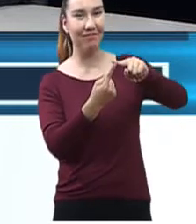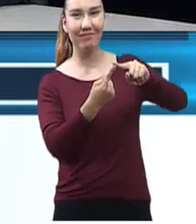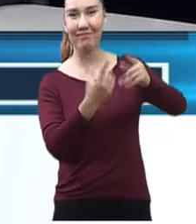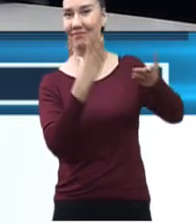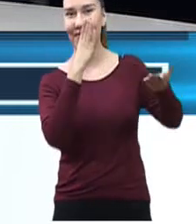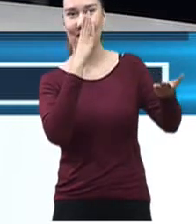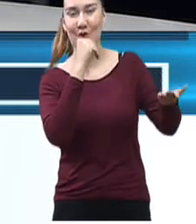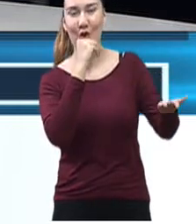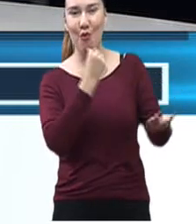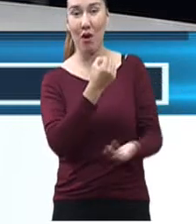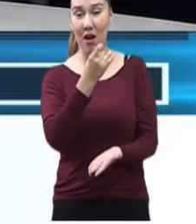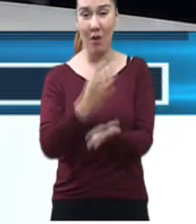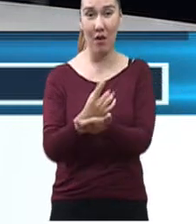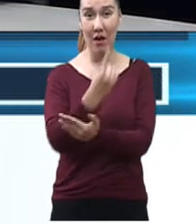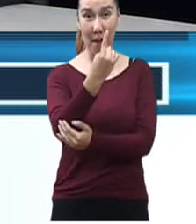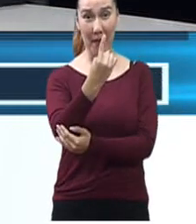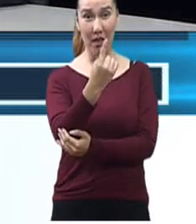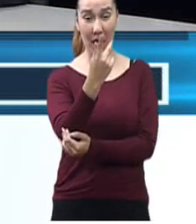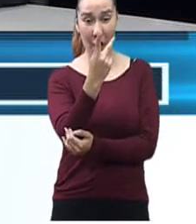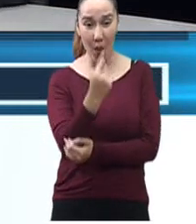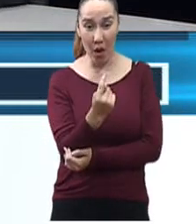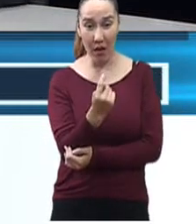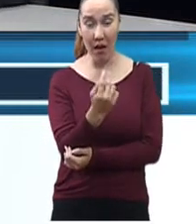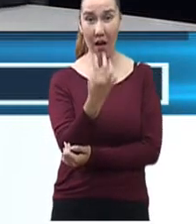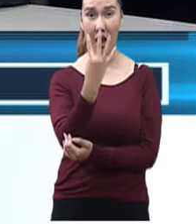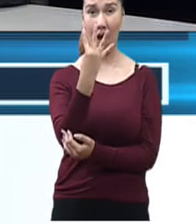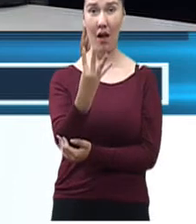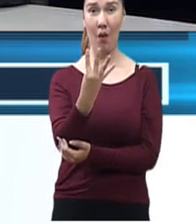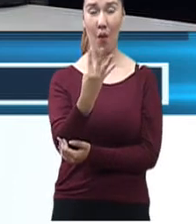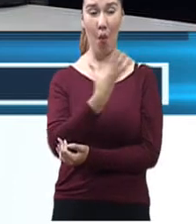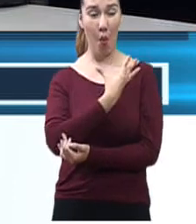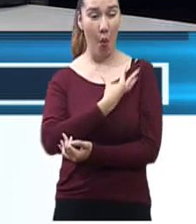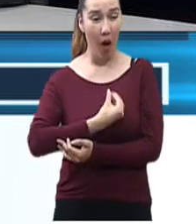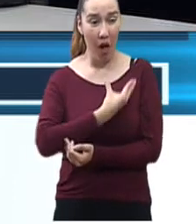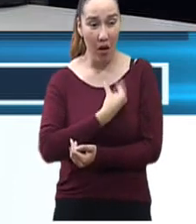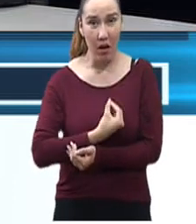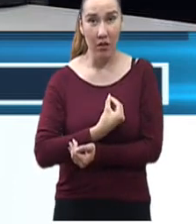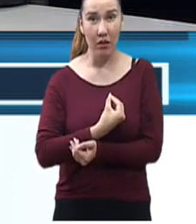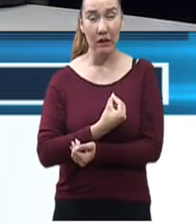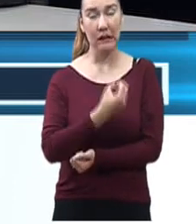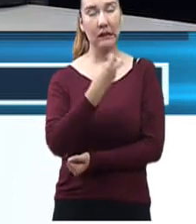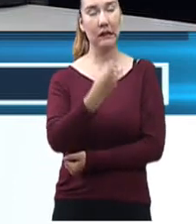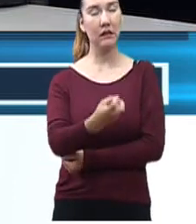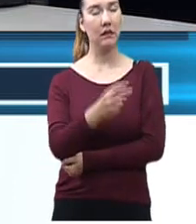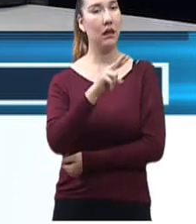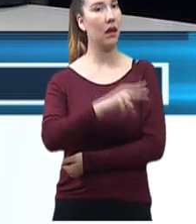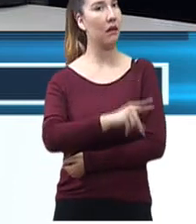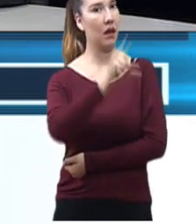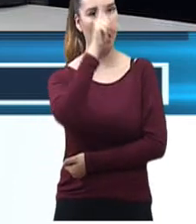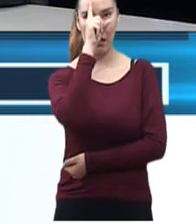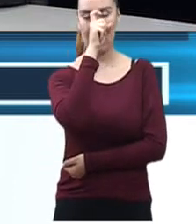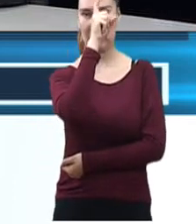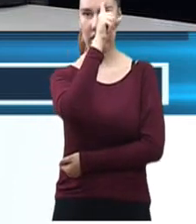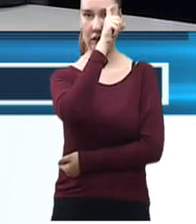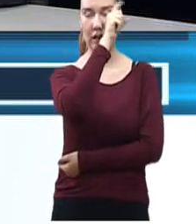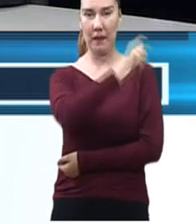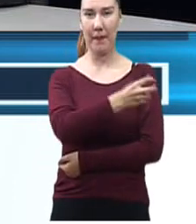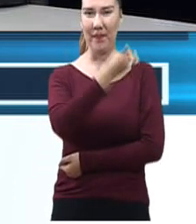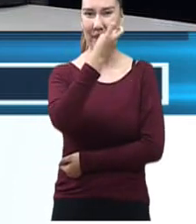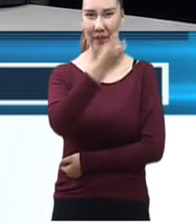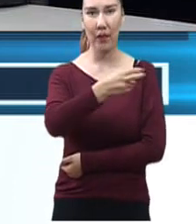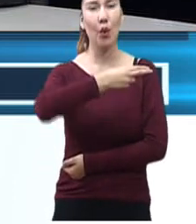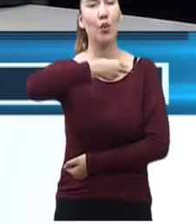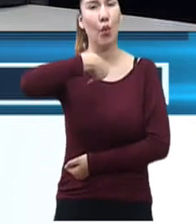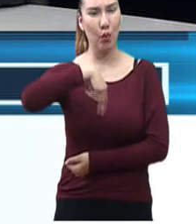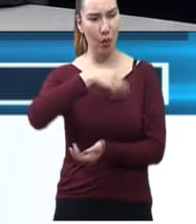Con un televisor, cuatro niños de cuatro grados diferentes, es muy complejo. Entonces, por eso les abrimos esa